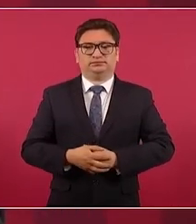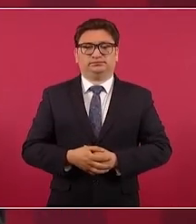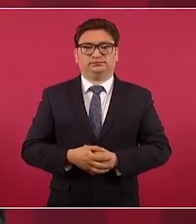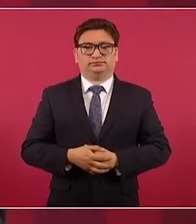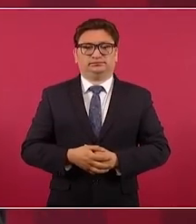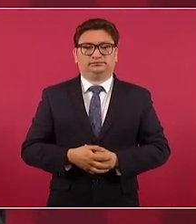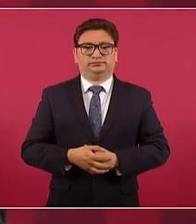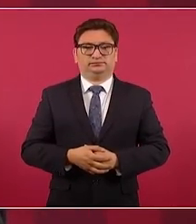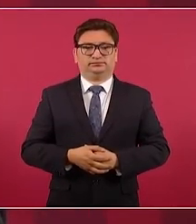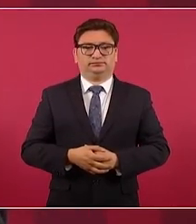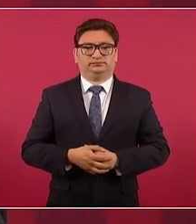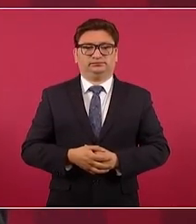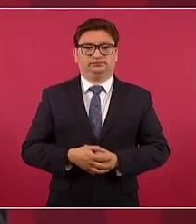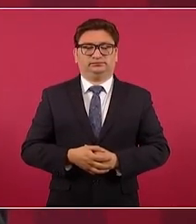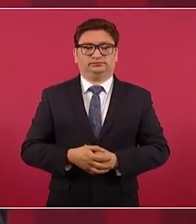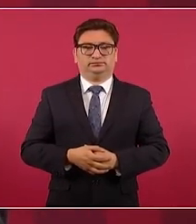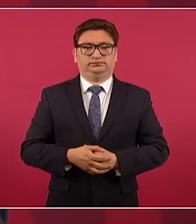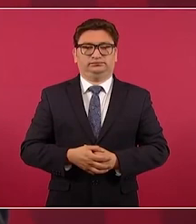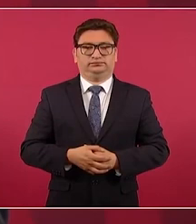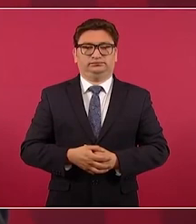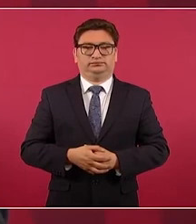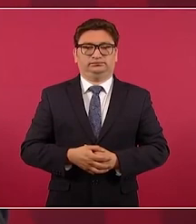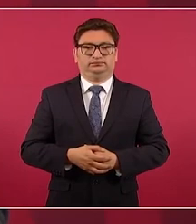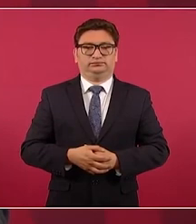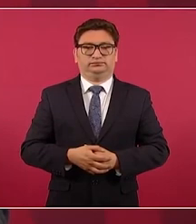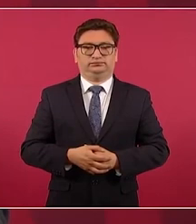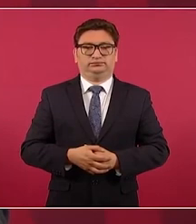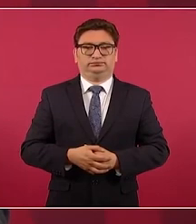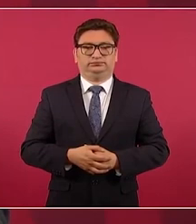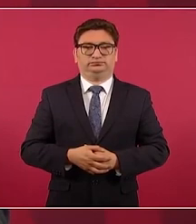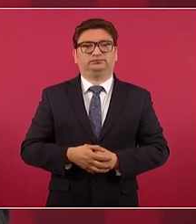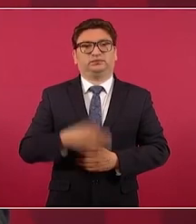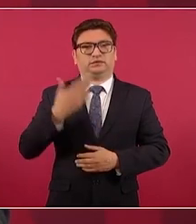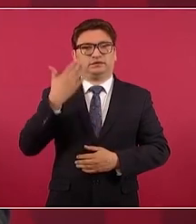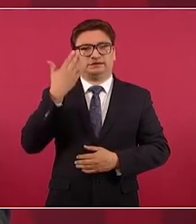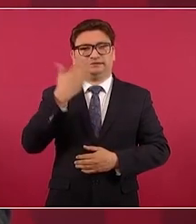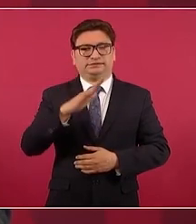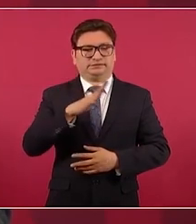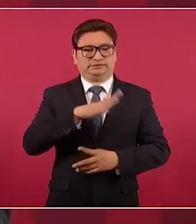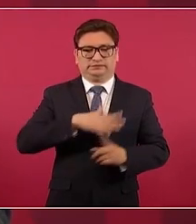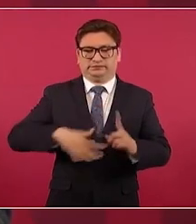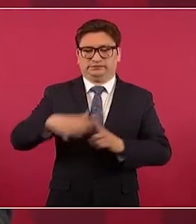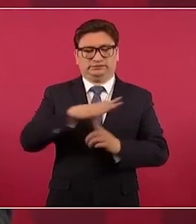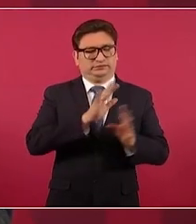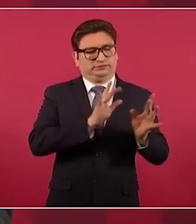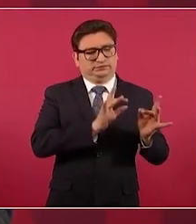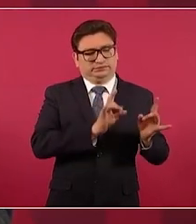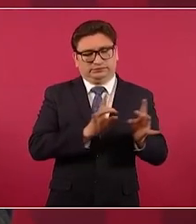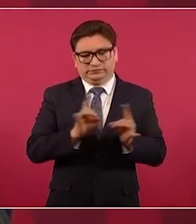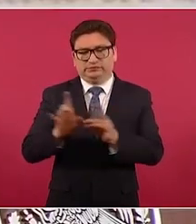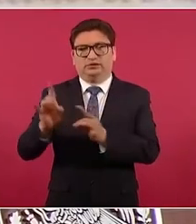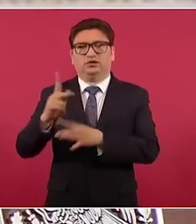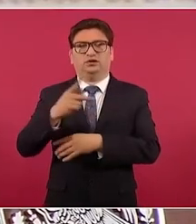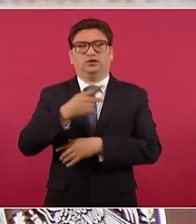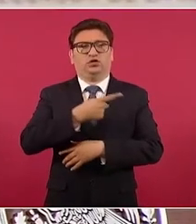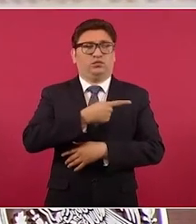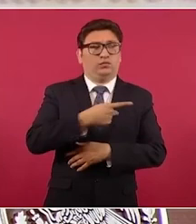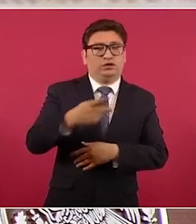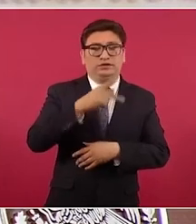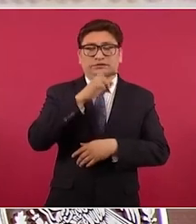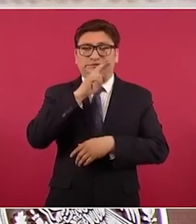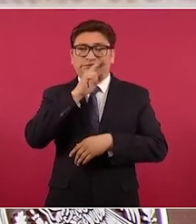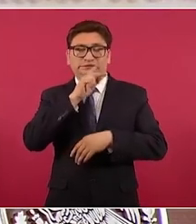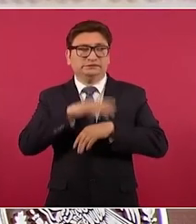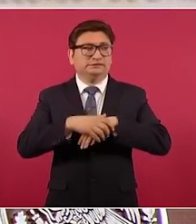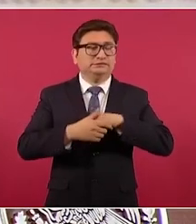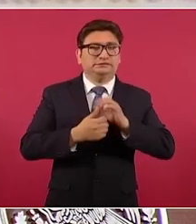la situación de pobreza, de desesperación